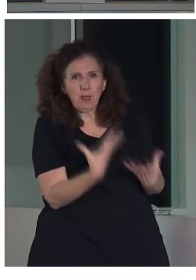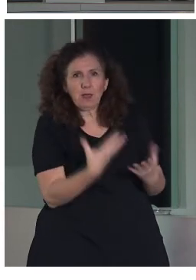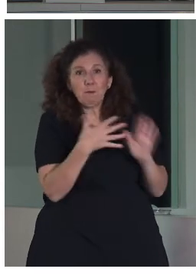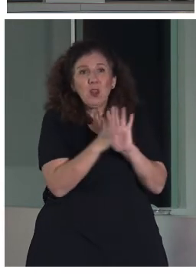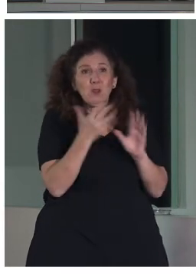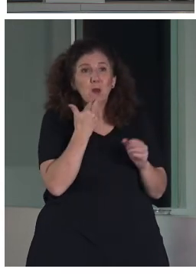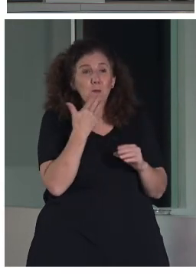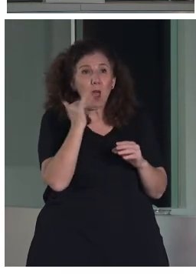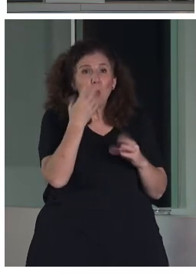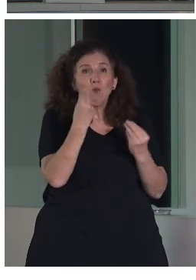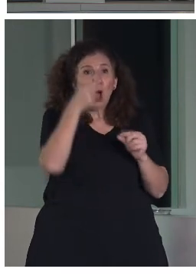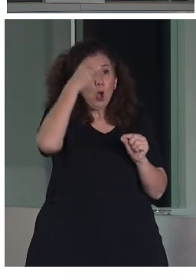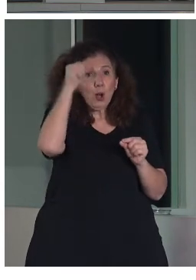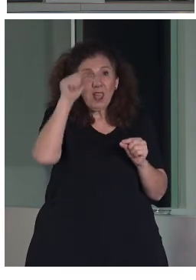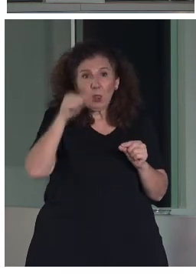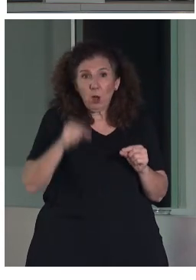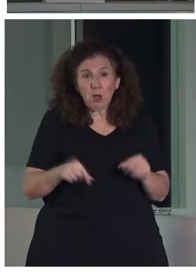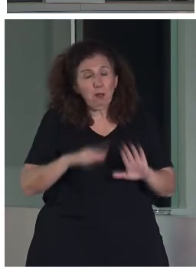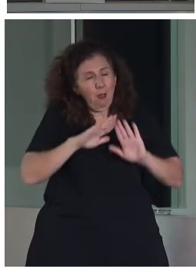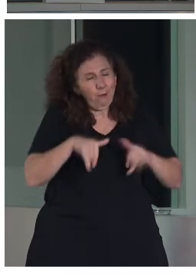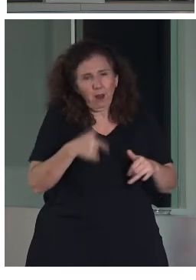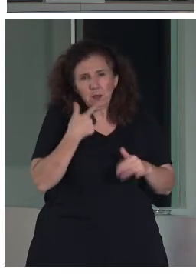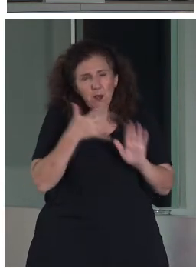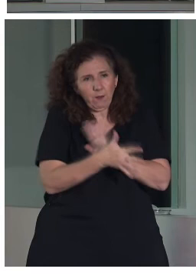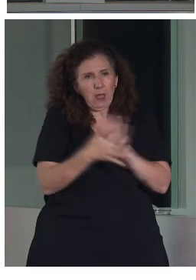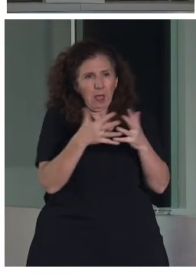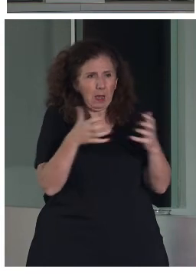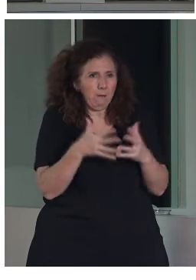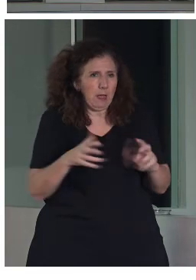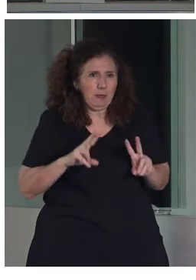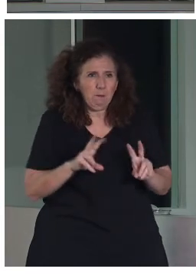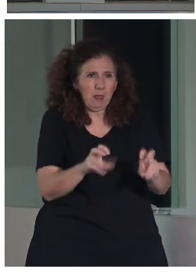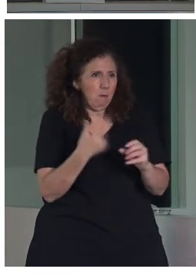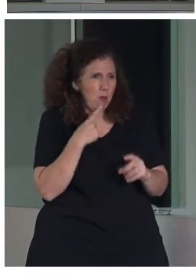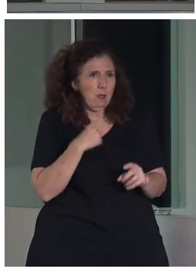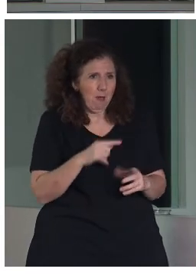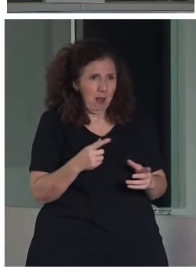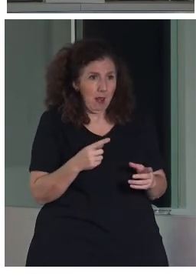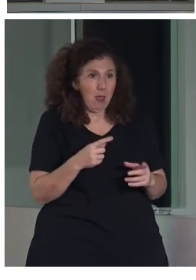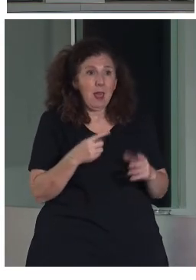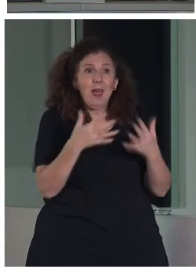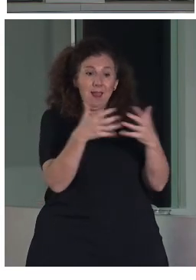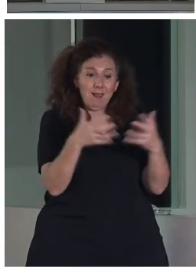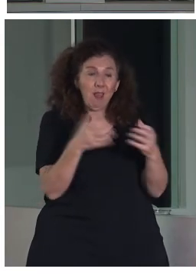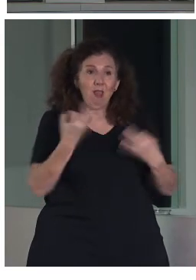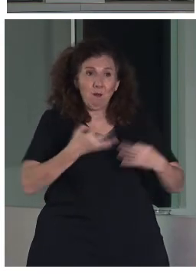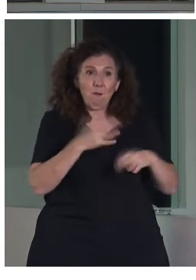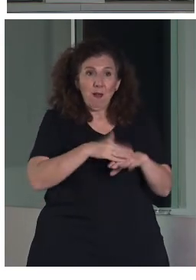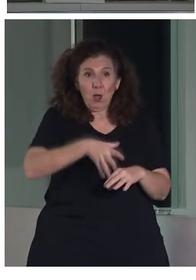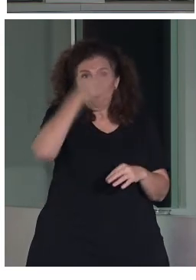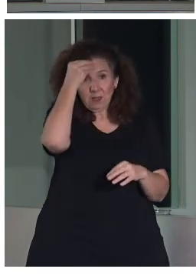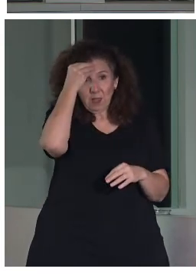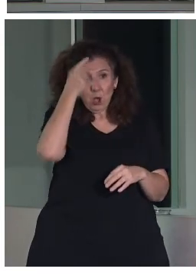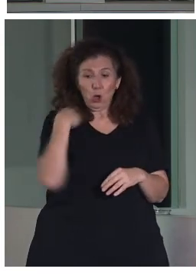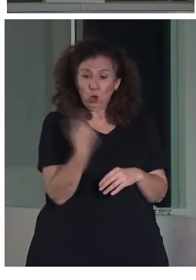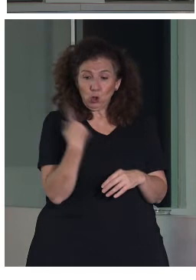mal la adaptación. Se trata de que la validación, ojo, sea una prueba para constatar la comprensión. Los validadores no son editores,